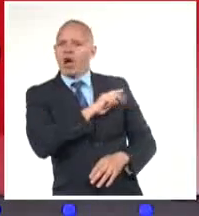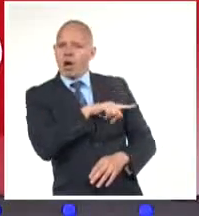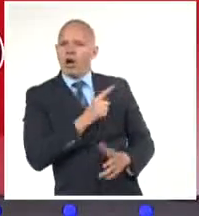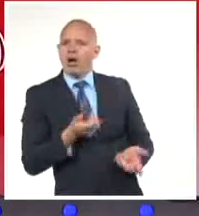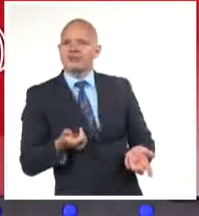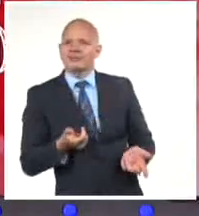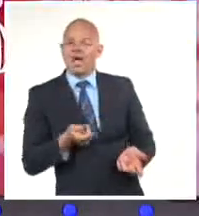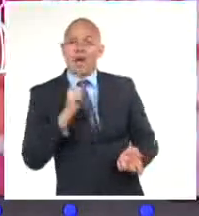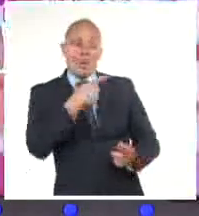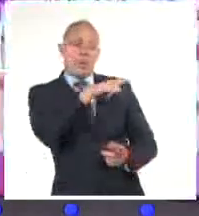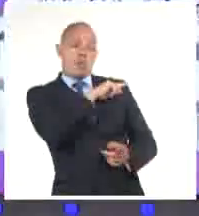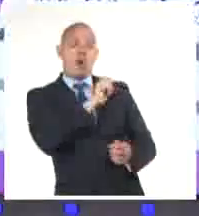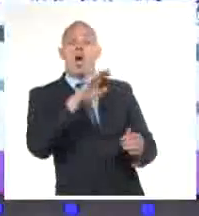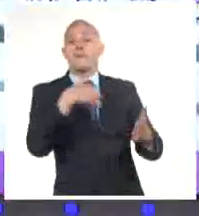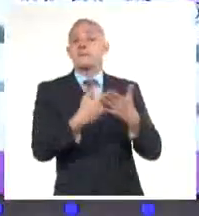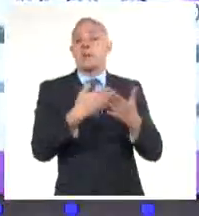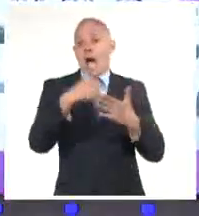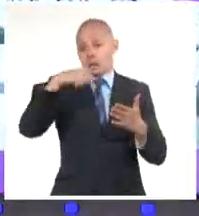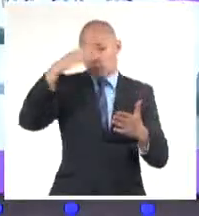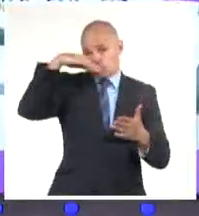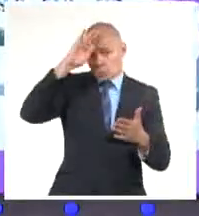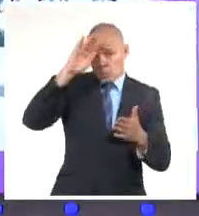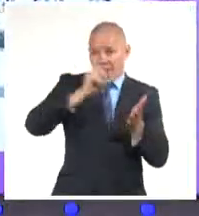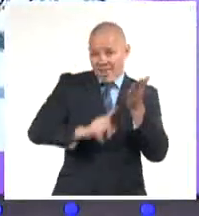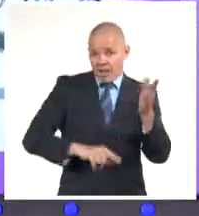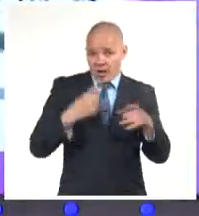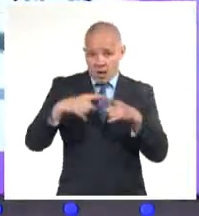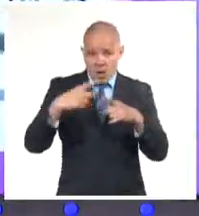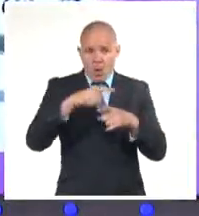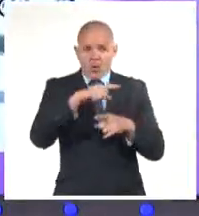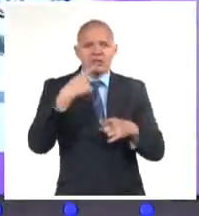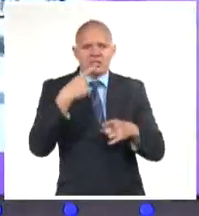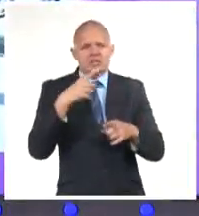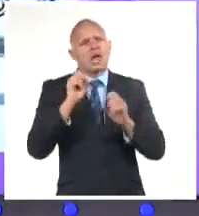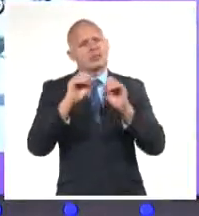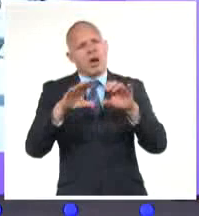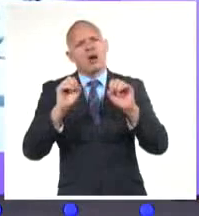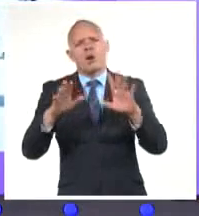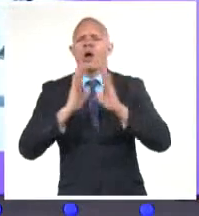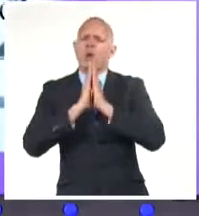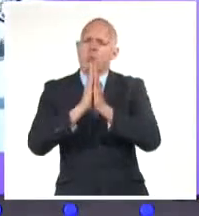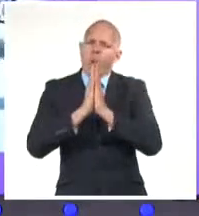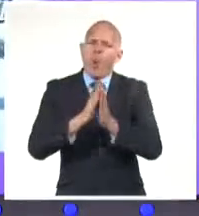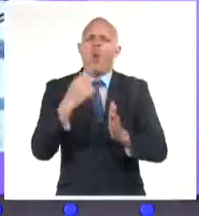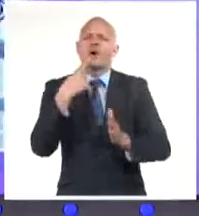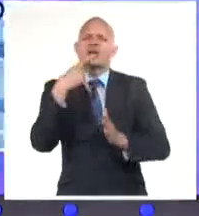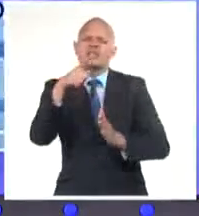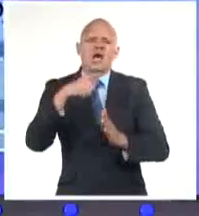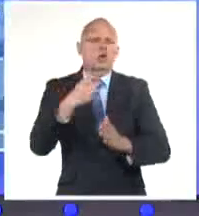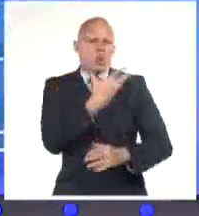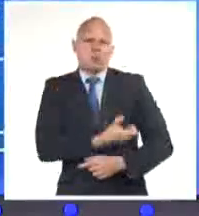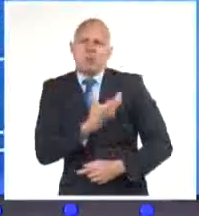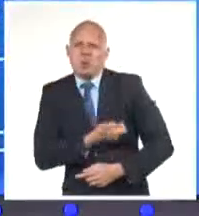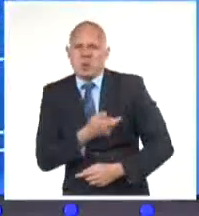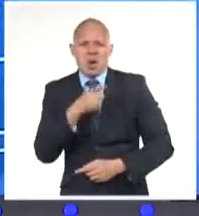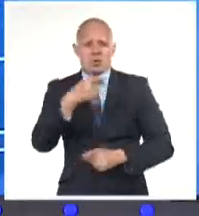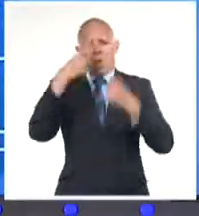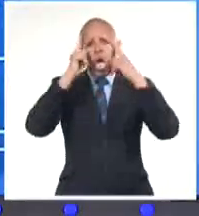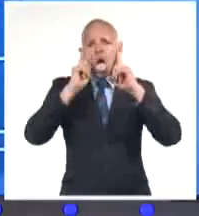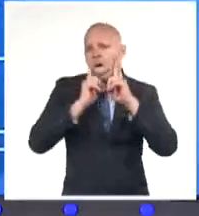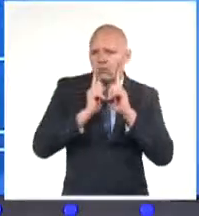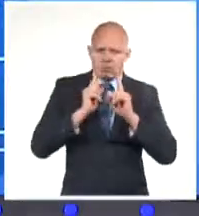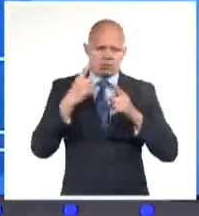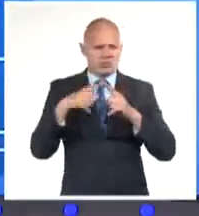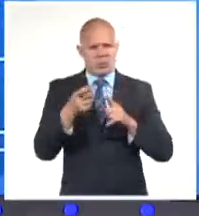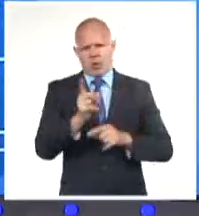Unión Eléctrica están impulsando una campaña que no le está diciendo a usted que sufra, ni que sude, ni que olvide